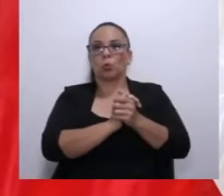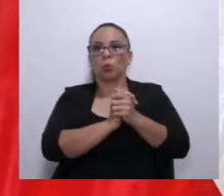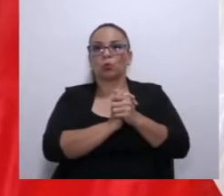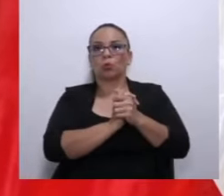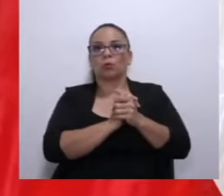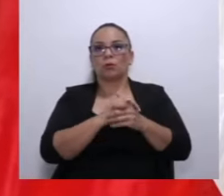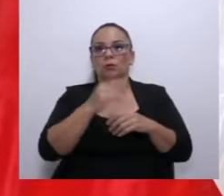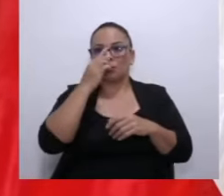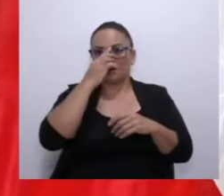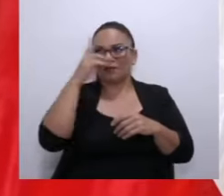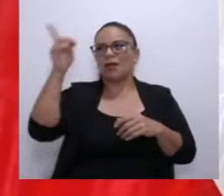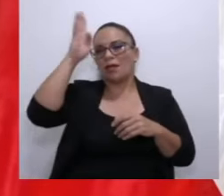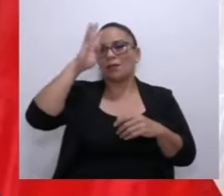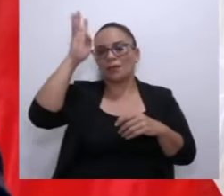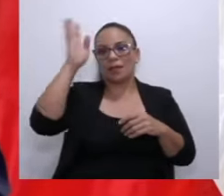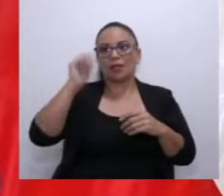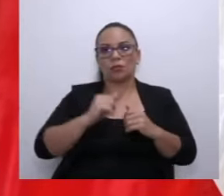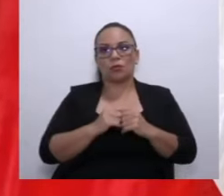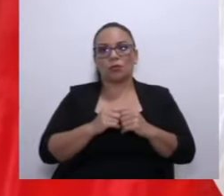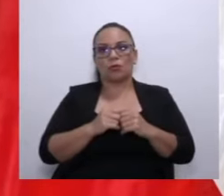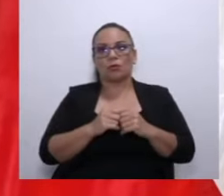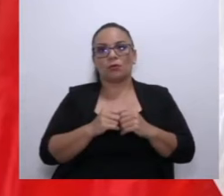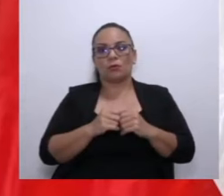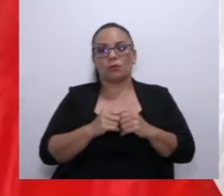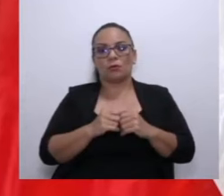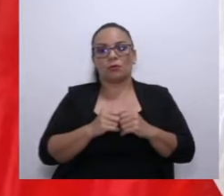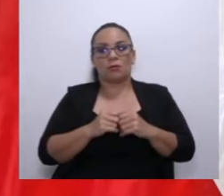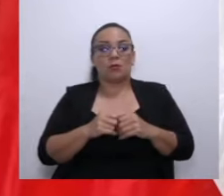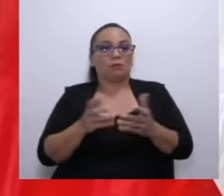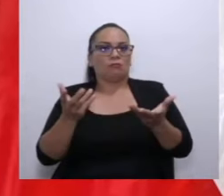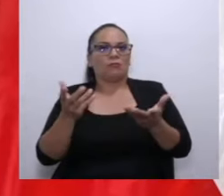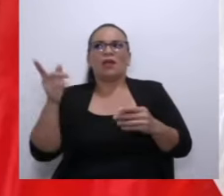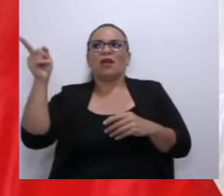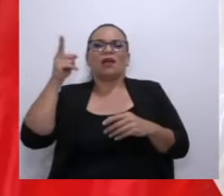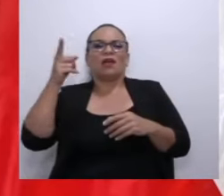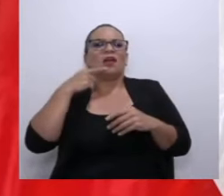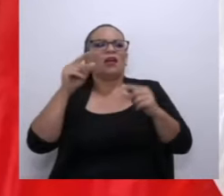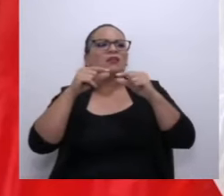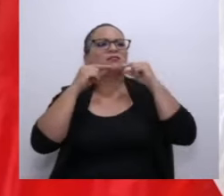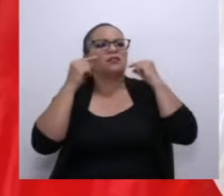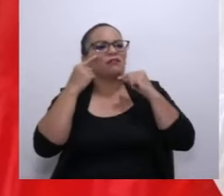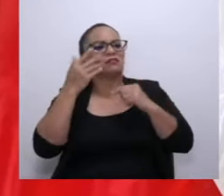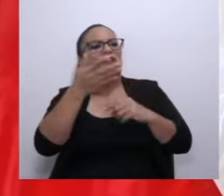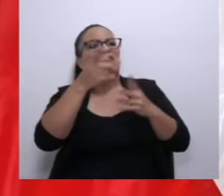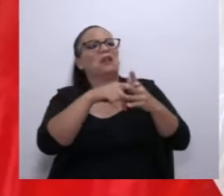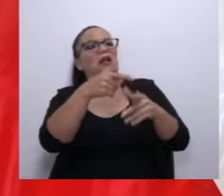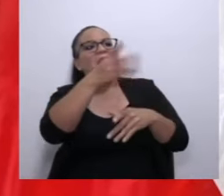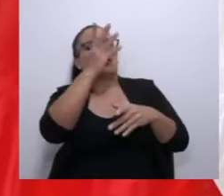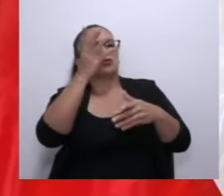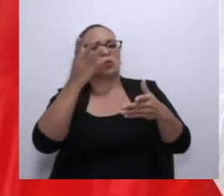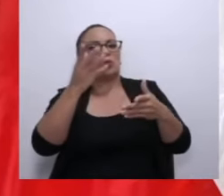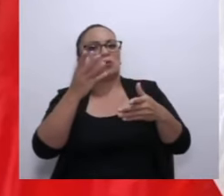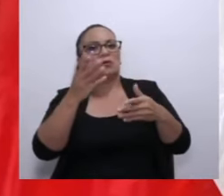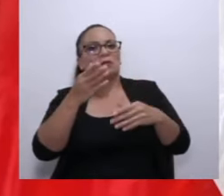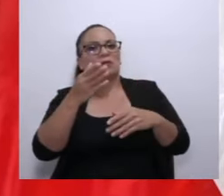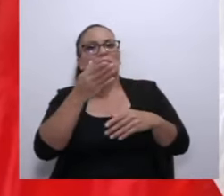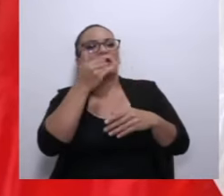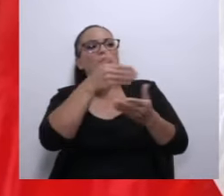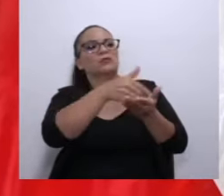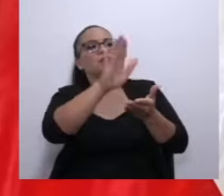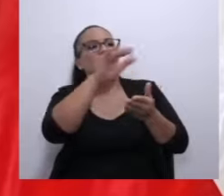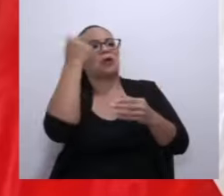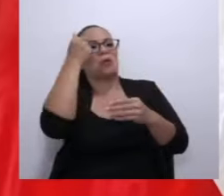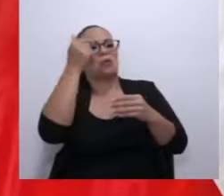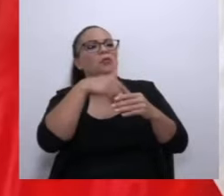Chávez, que quiere mejorar eso, arreglar esa cosa, de que se vaya de gobierno y que venga otro